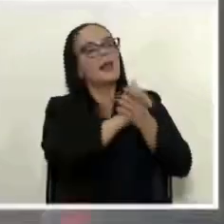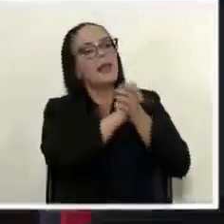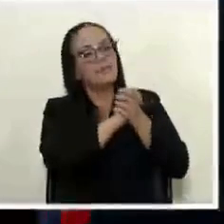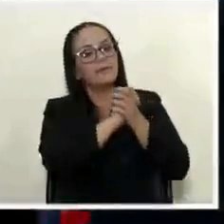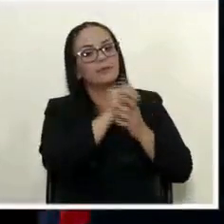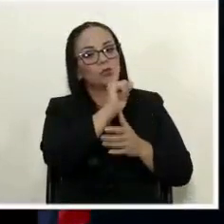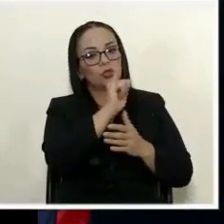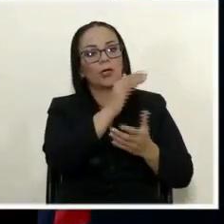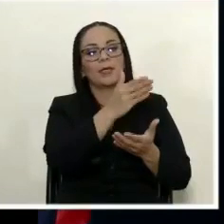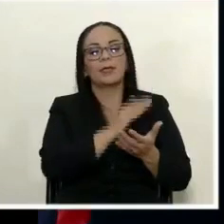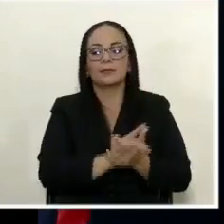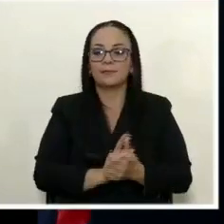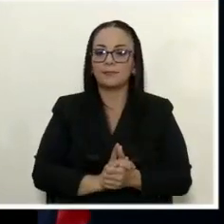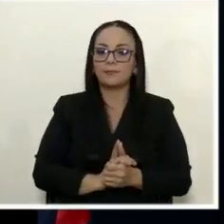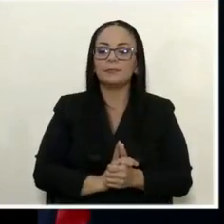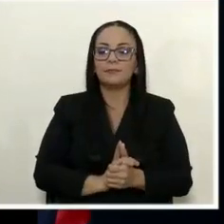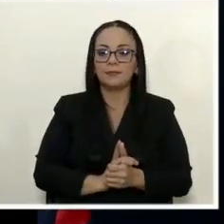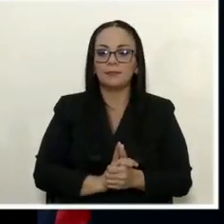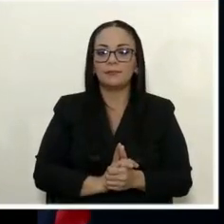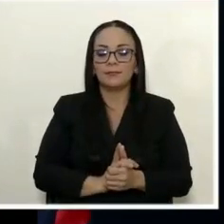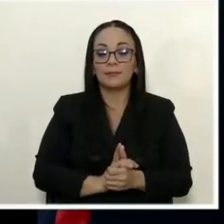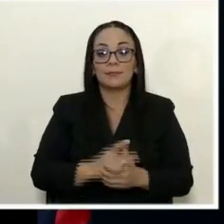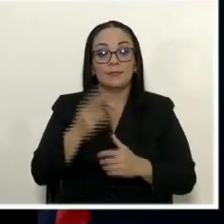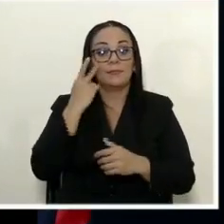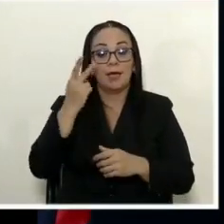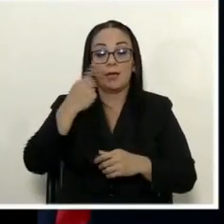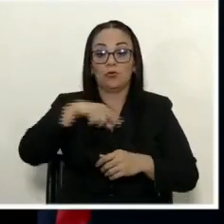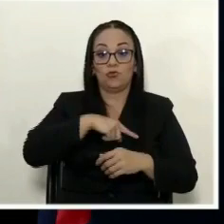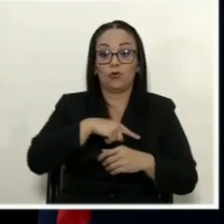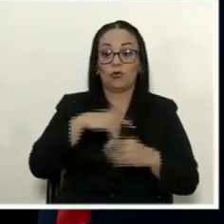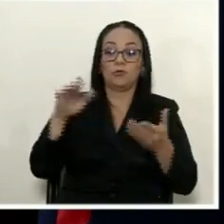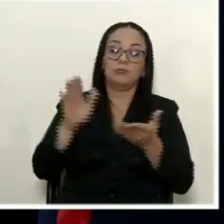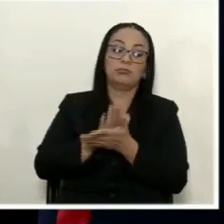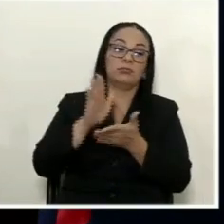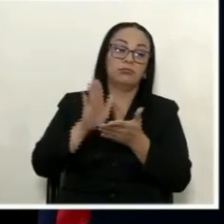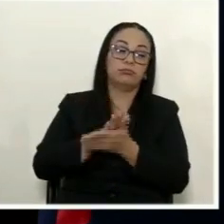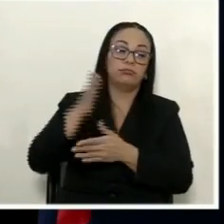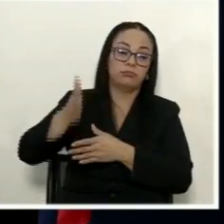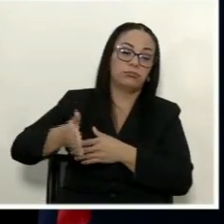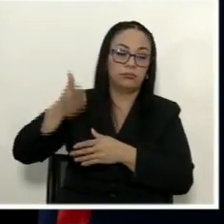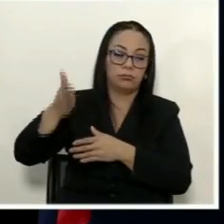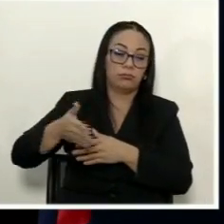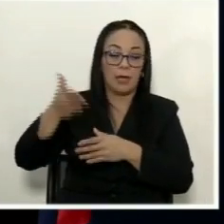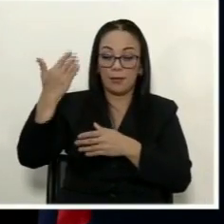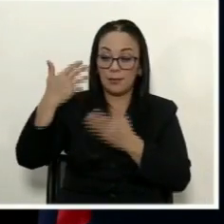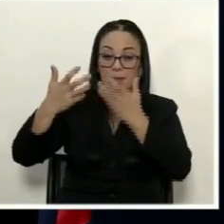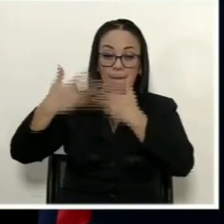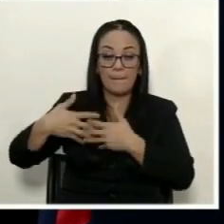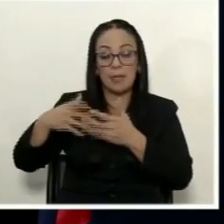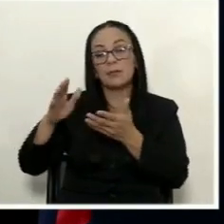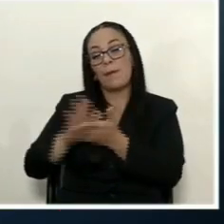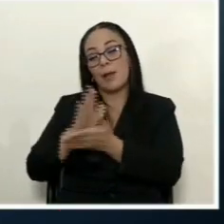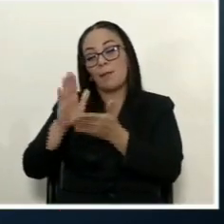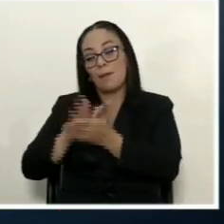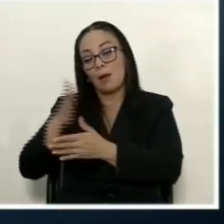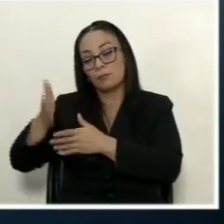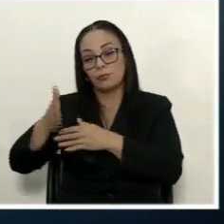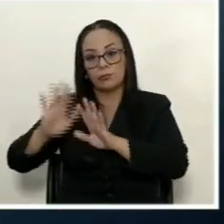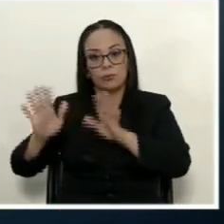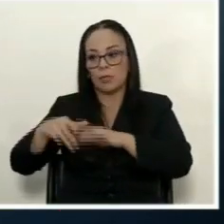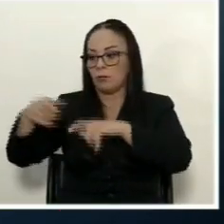Yoleni. Así como nosotros le rompimos los cuellos de botella al sector empresarial, y van a ver los